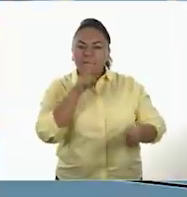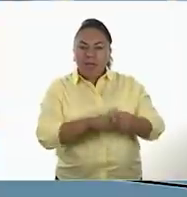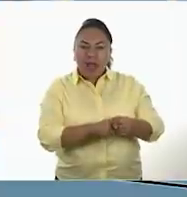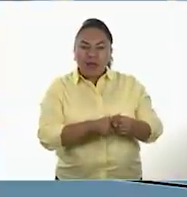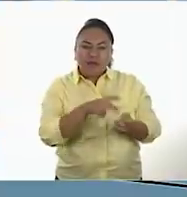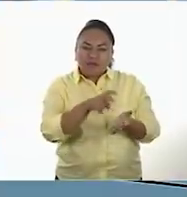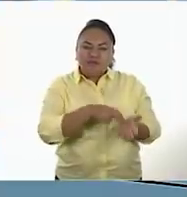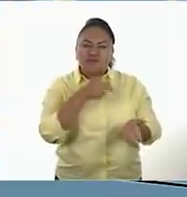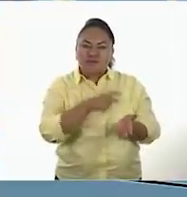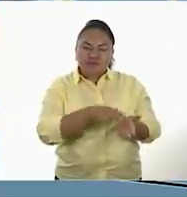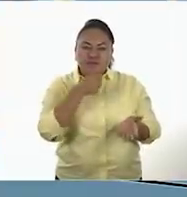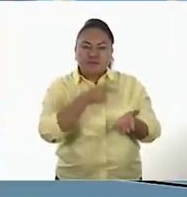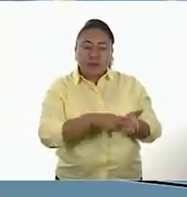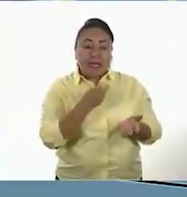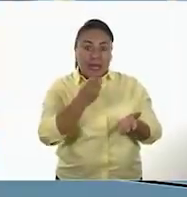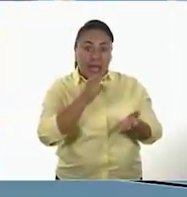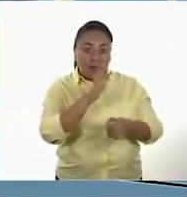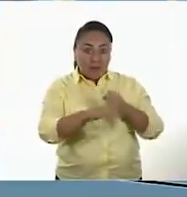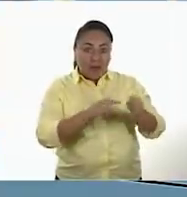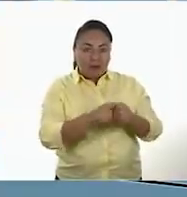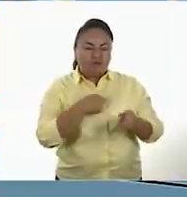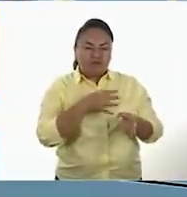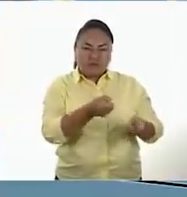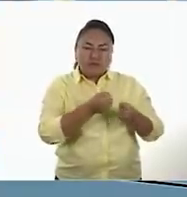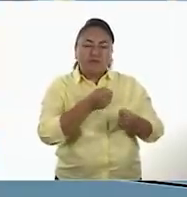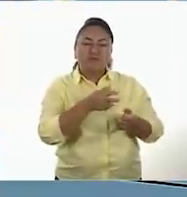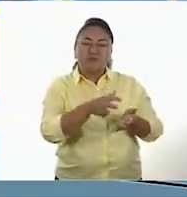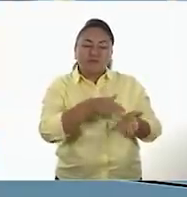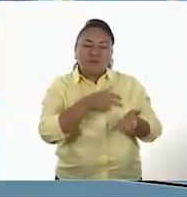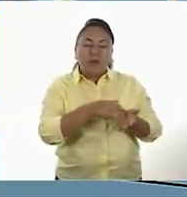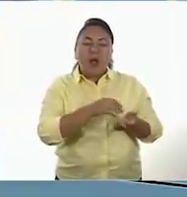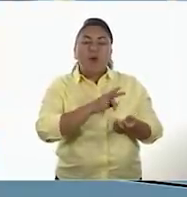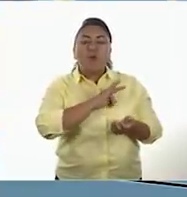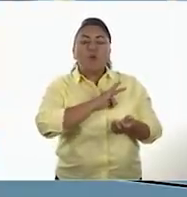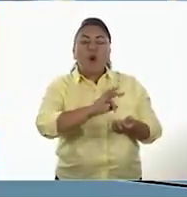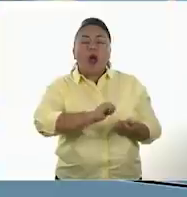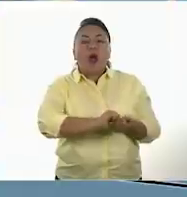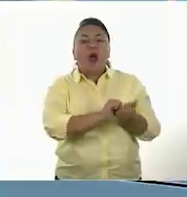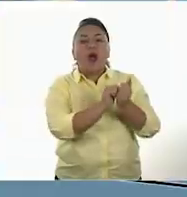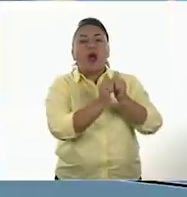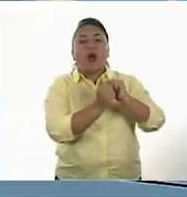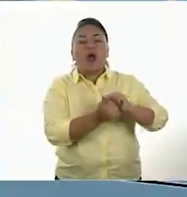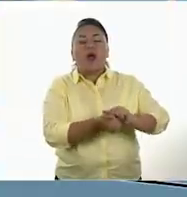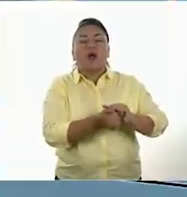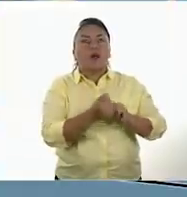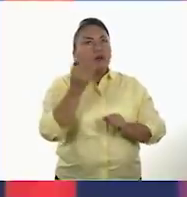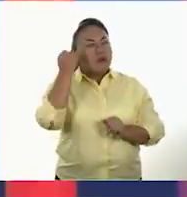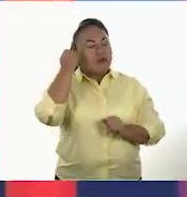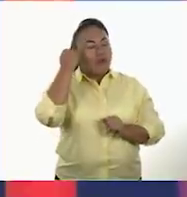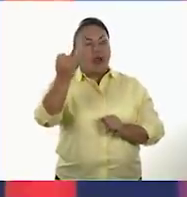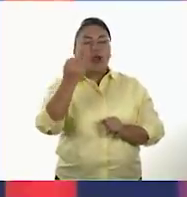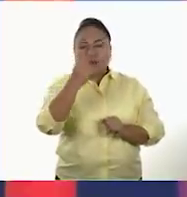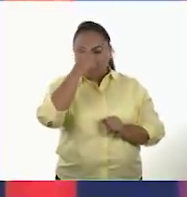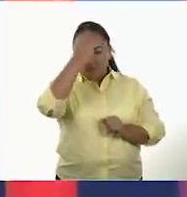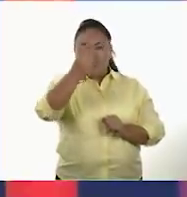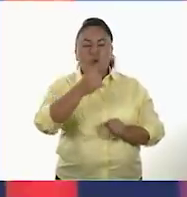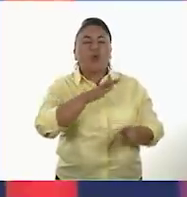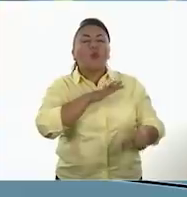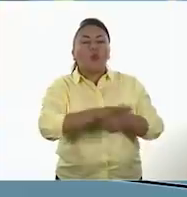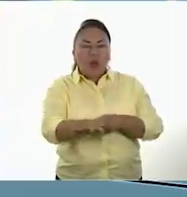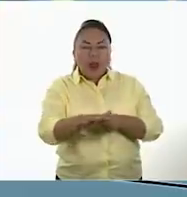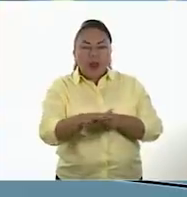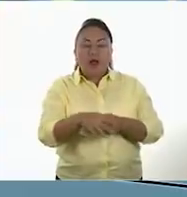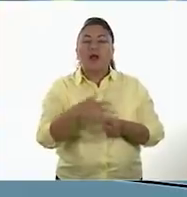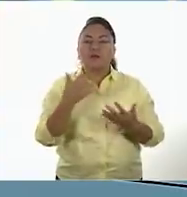animales también les permitió a ellos realizar un gran invento y muy extraordinario. Ajá. Este invento fue la